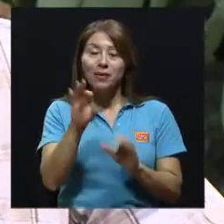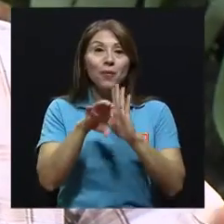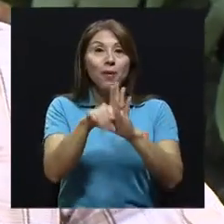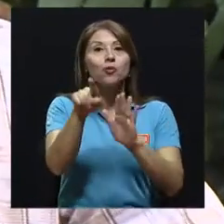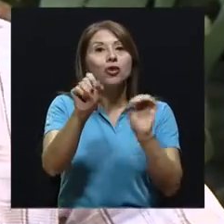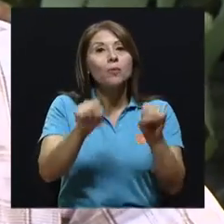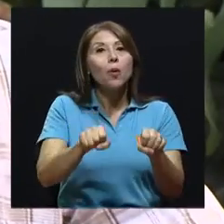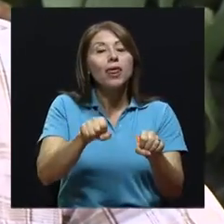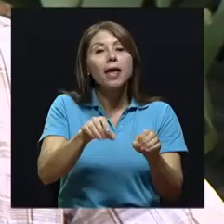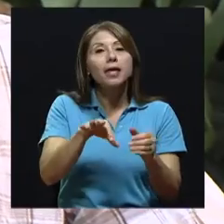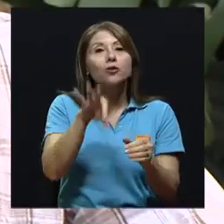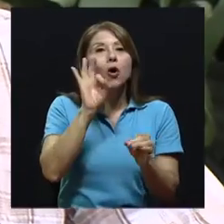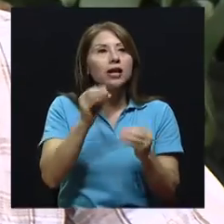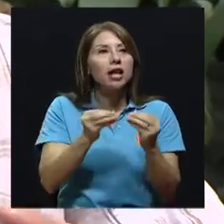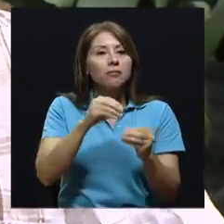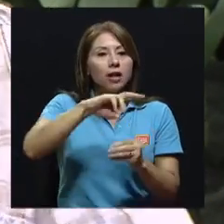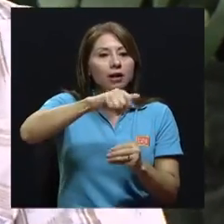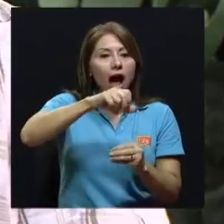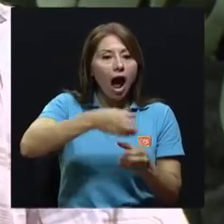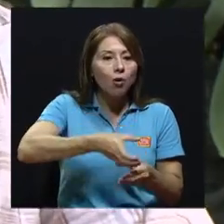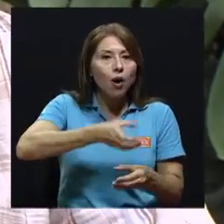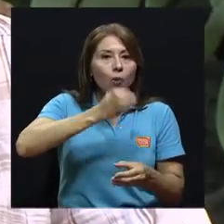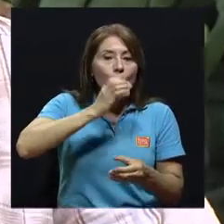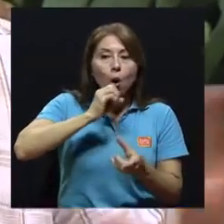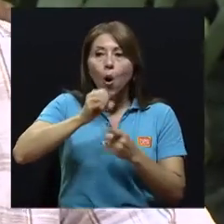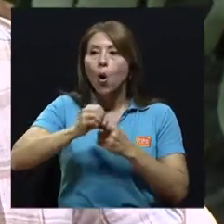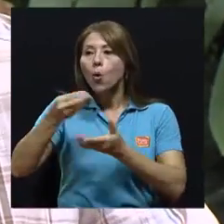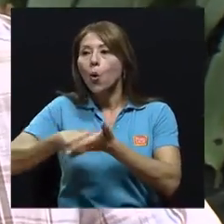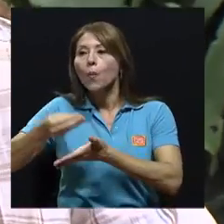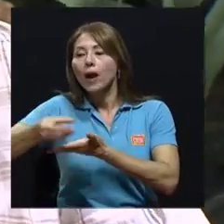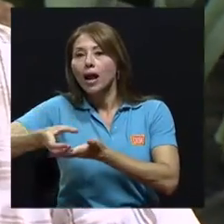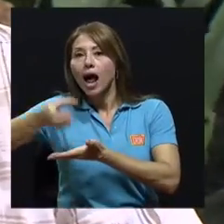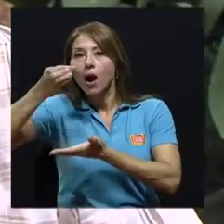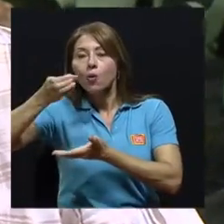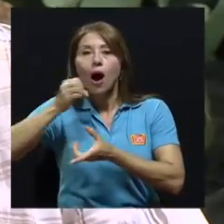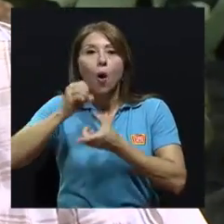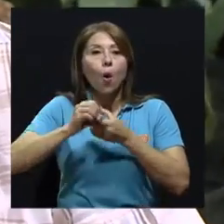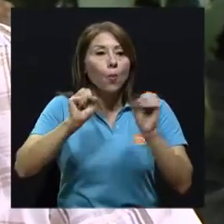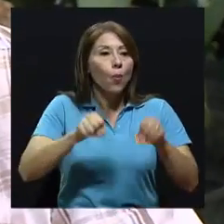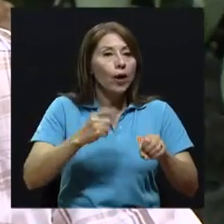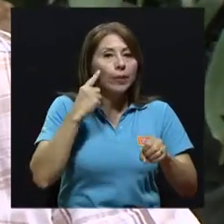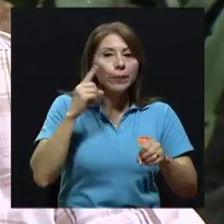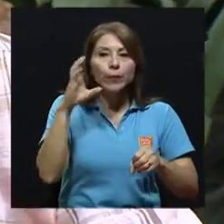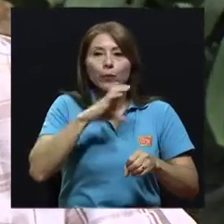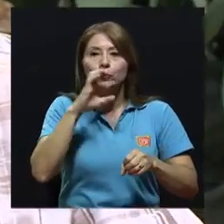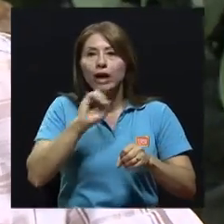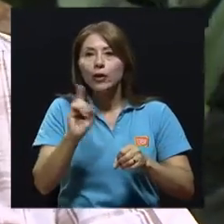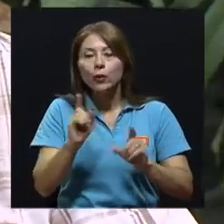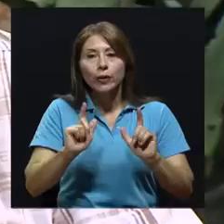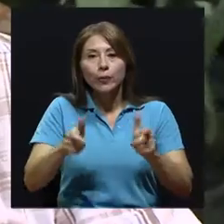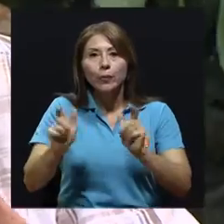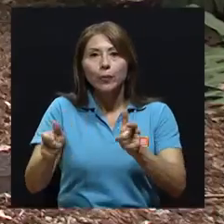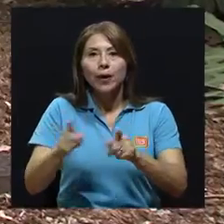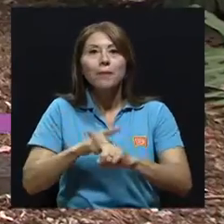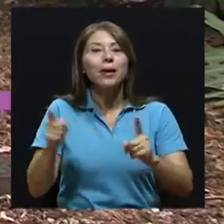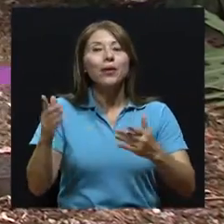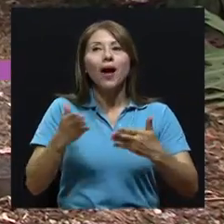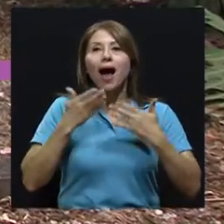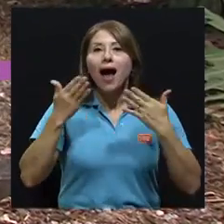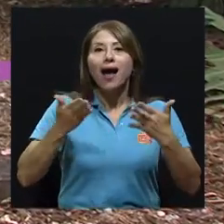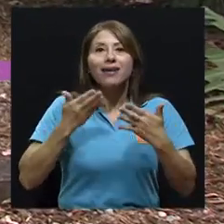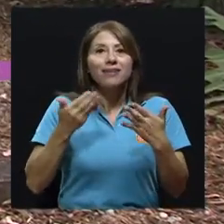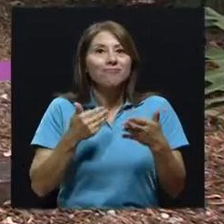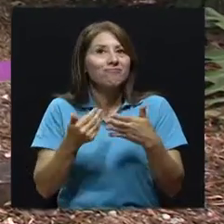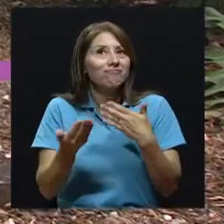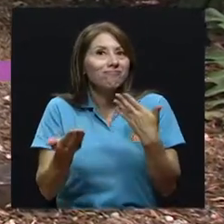tomar agua embotellada, puede buscar un lugar donde no haya basura, irse a otro lado, pero el aire no es tan fácil, ¿verdad? Donde usted quiera que se mueva, siempre